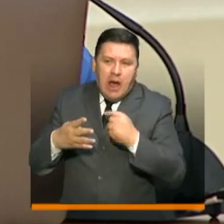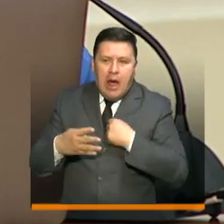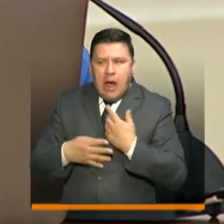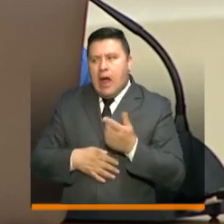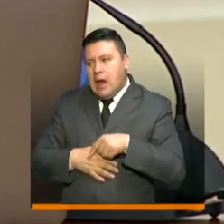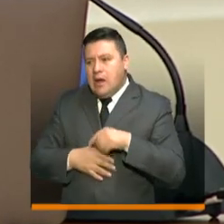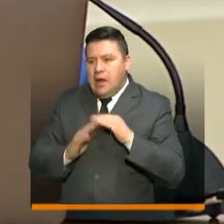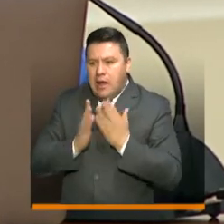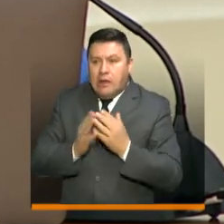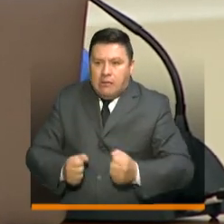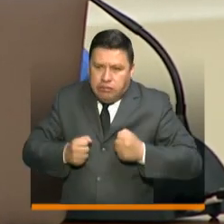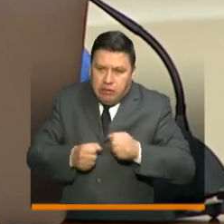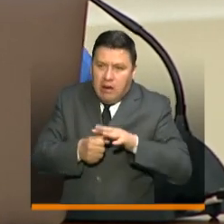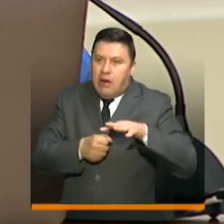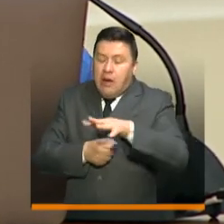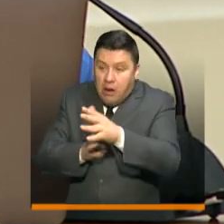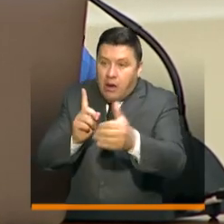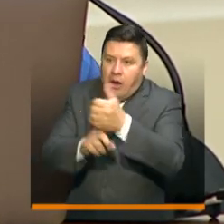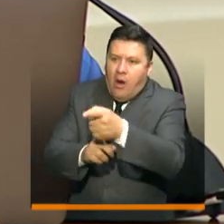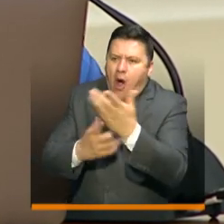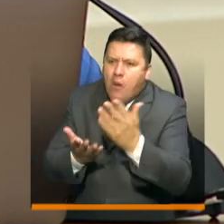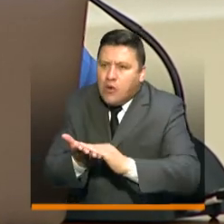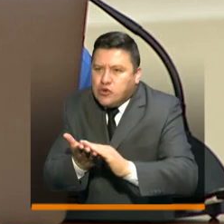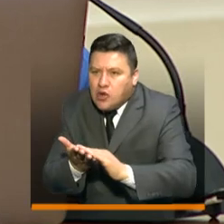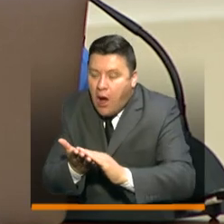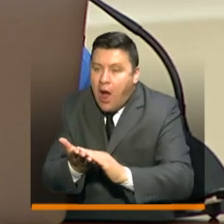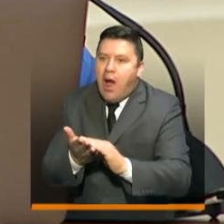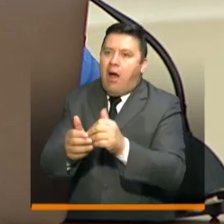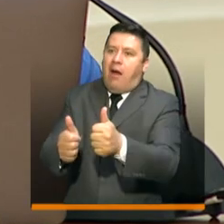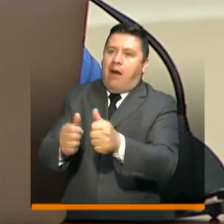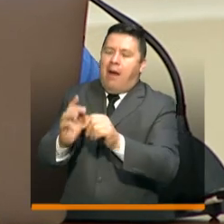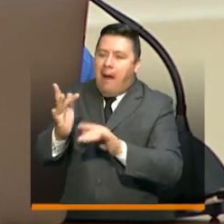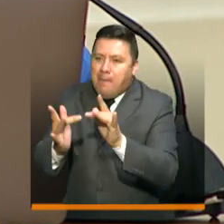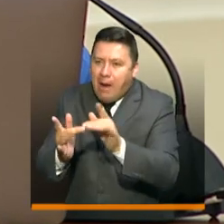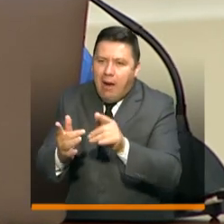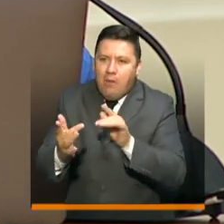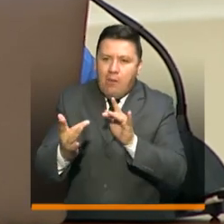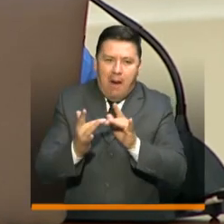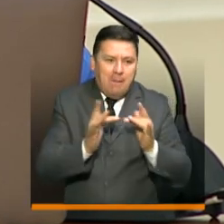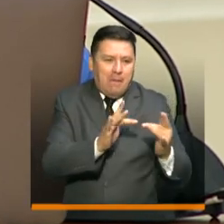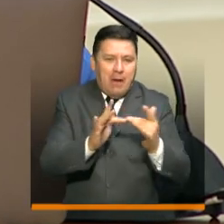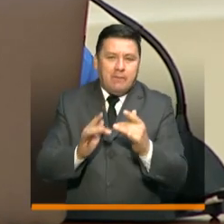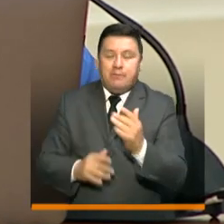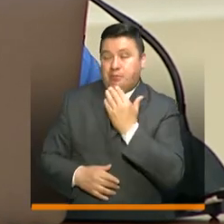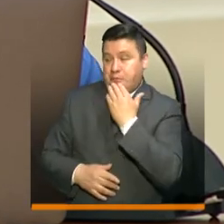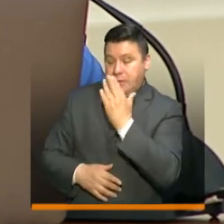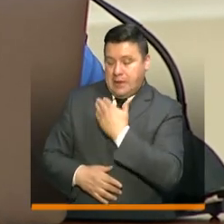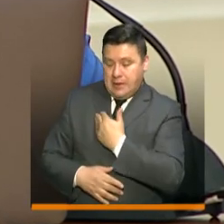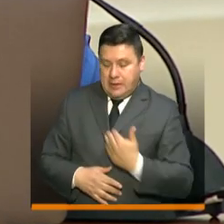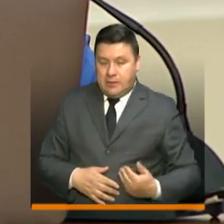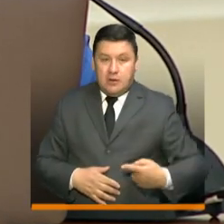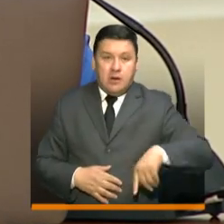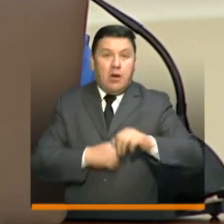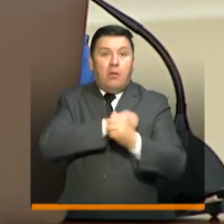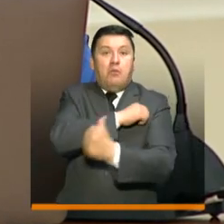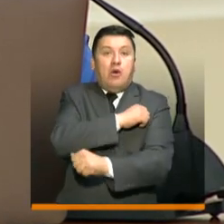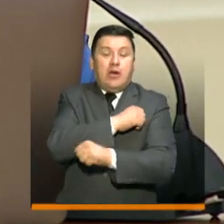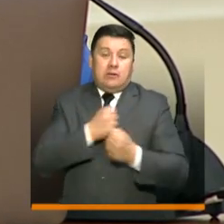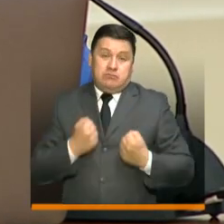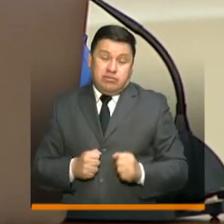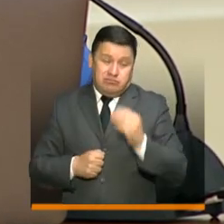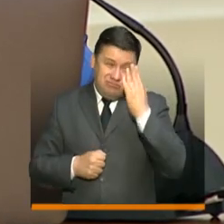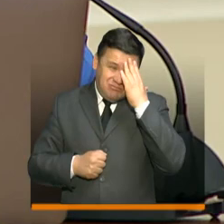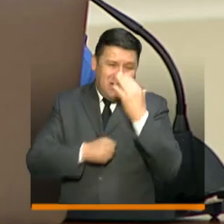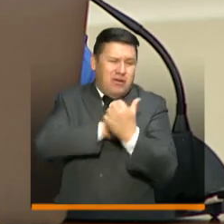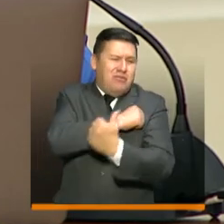ruralidad y en lo urbano también encontramos una actuación muy acertada. Por ejemplo, presidente, todo el esfuerzo de Boyacá. Boyacá,